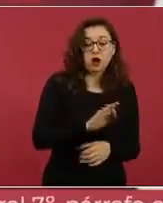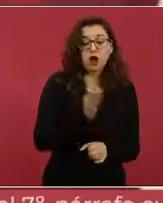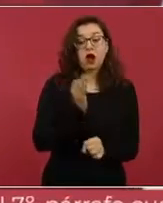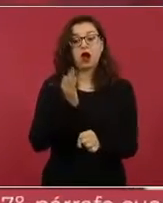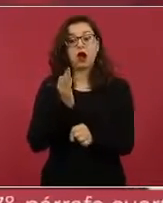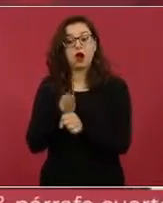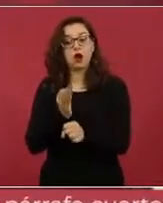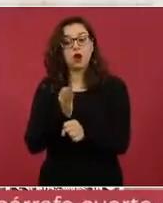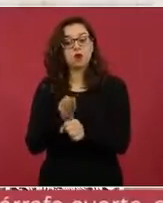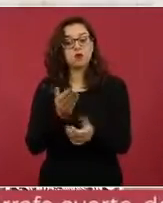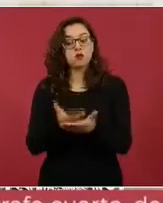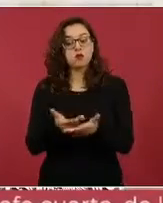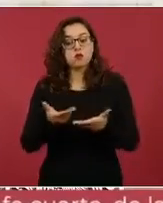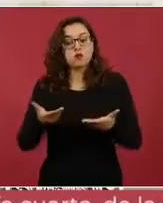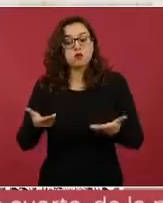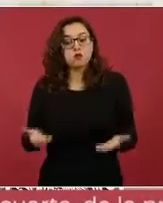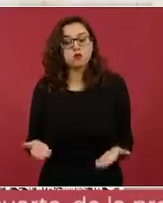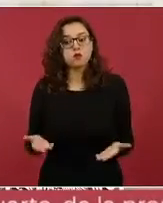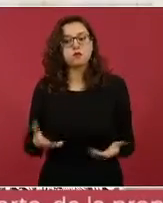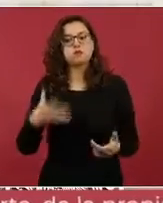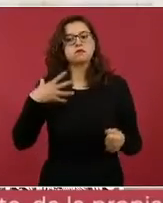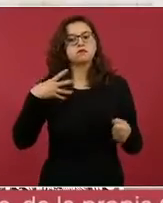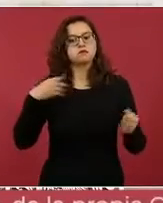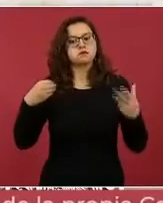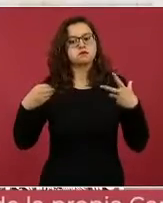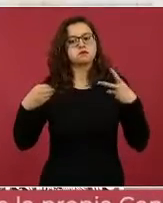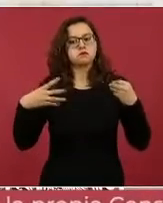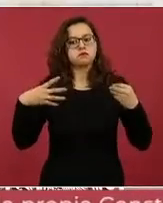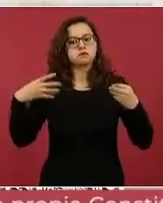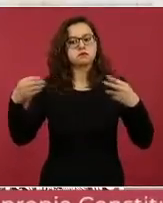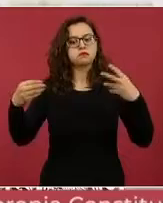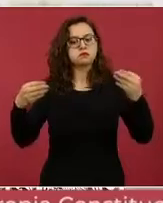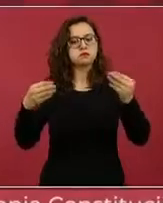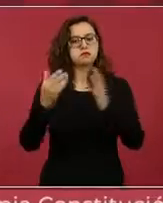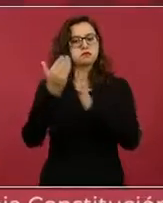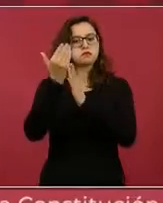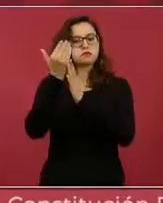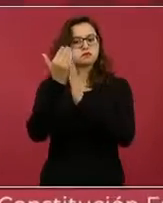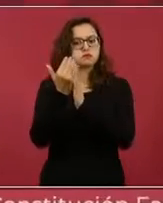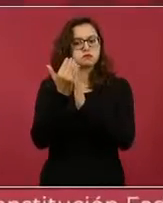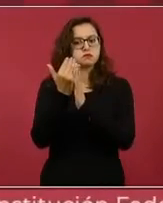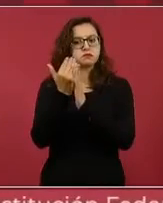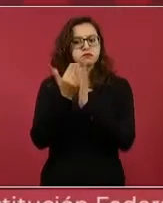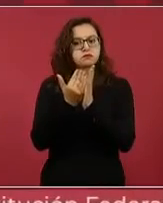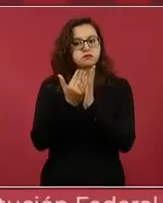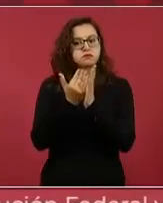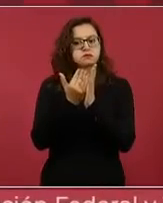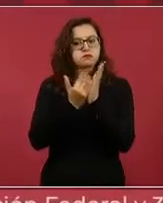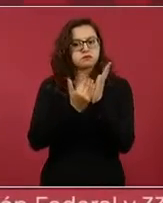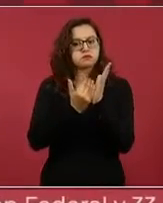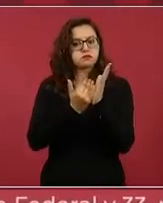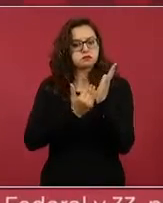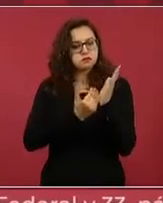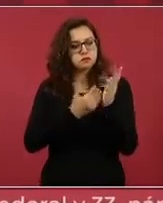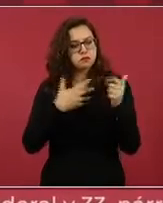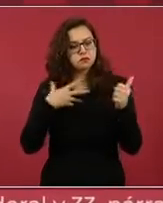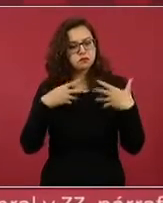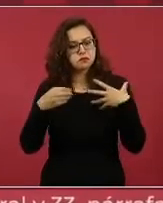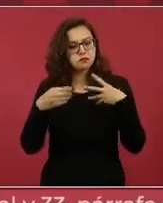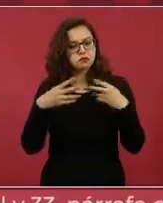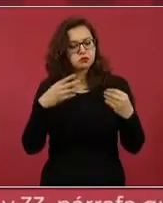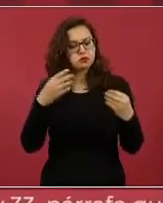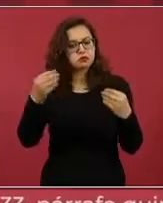está teniendo menos efectos,